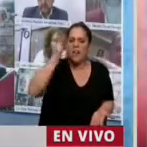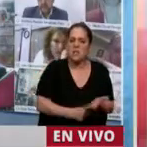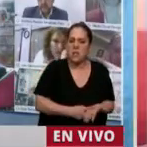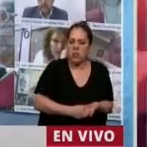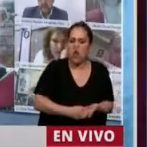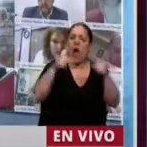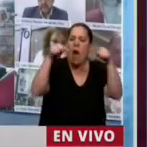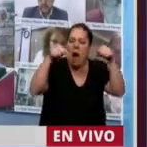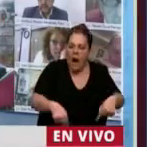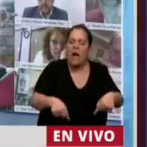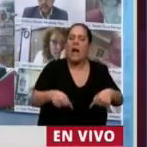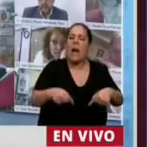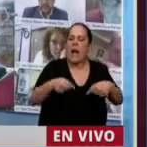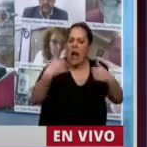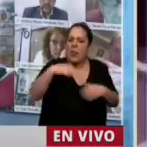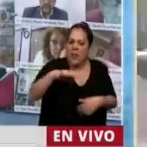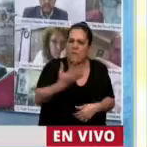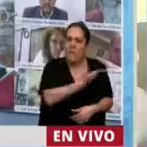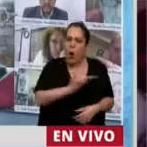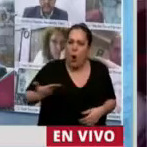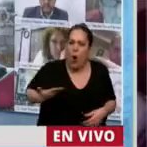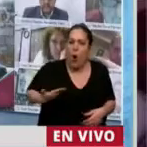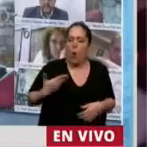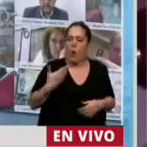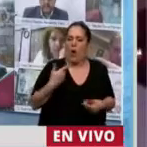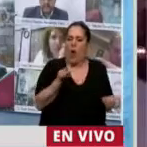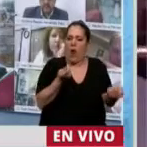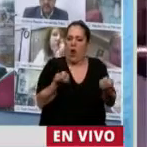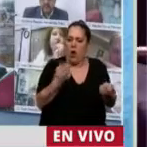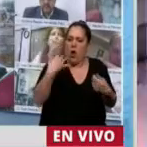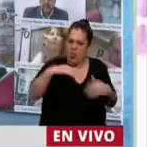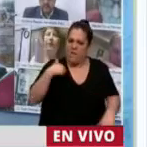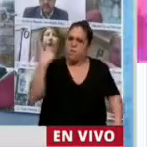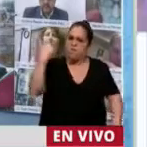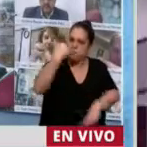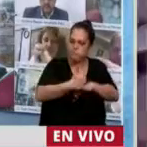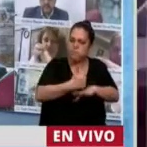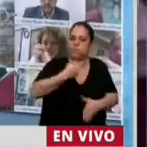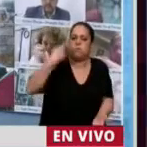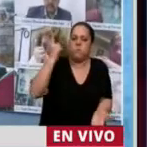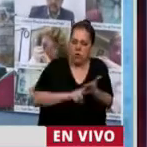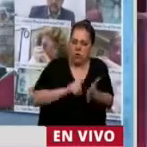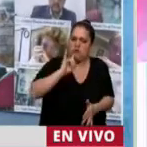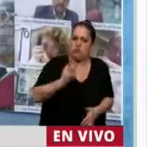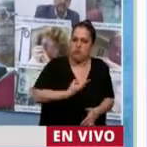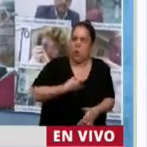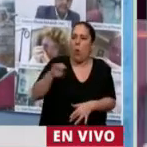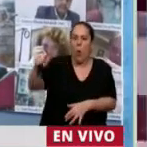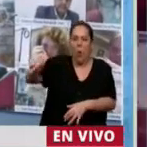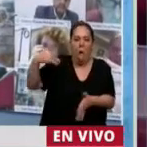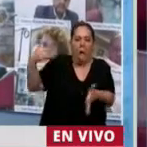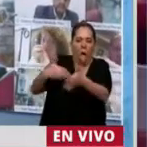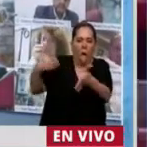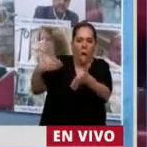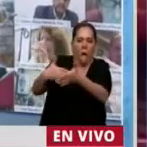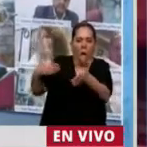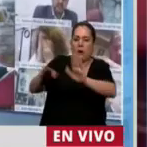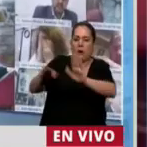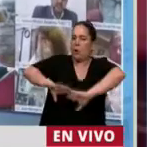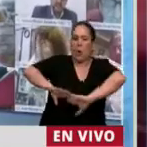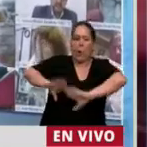ejemplo, han informado el Consejo de la Magistratura para decirle algo, porque supuestamente ellos no quieren sesionar